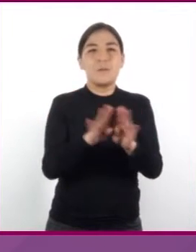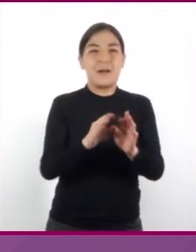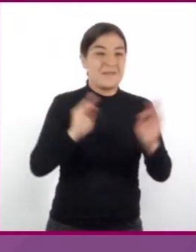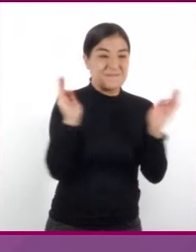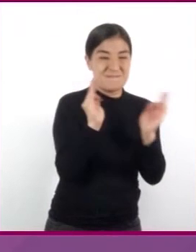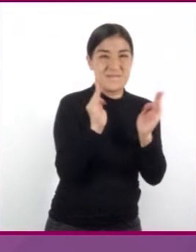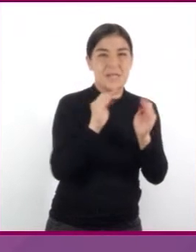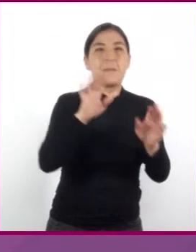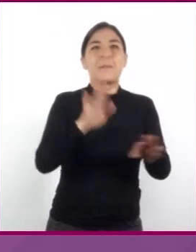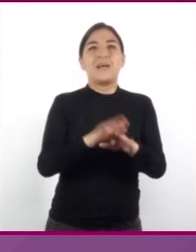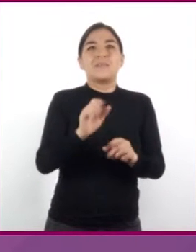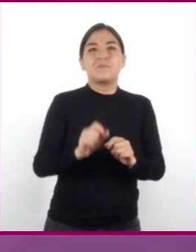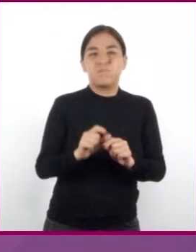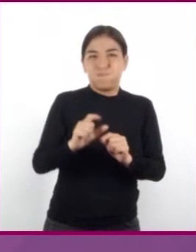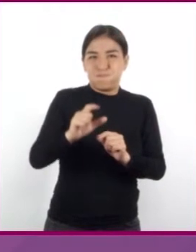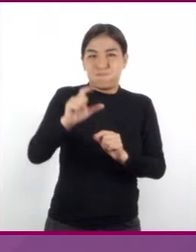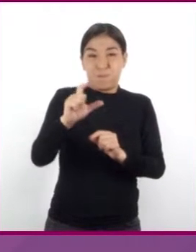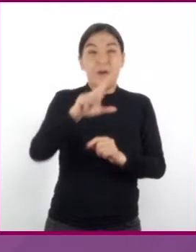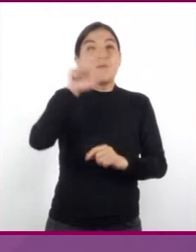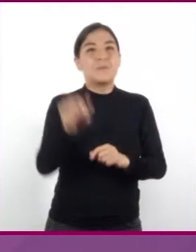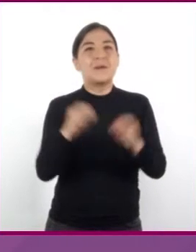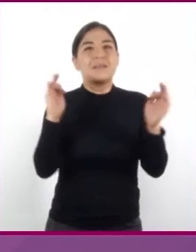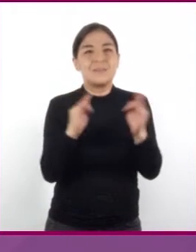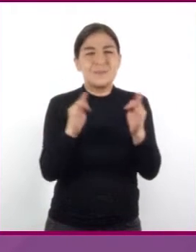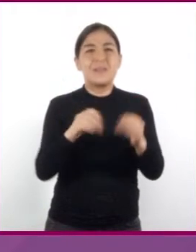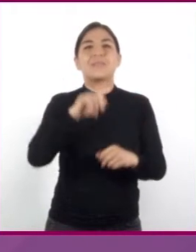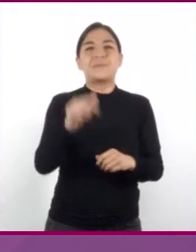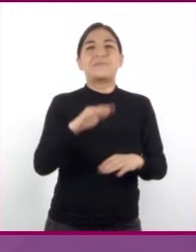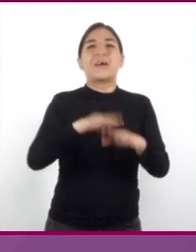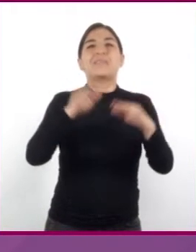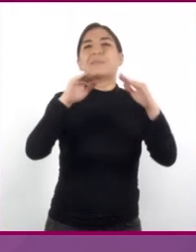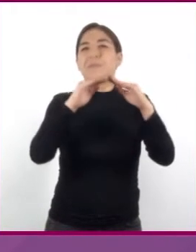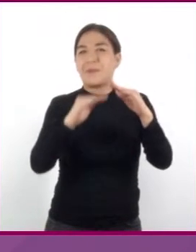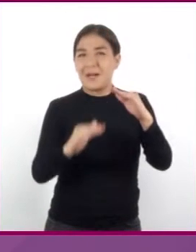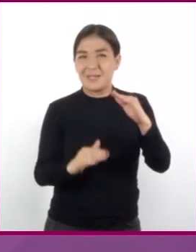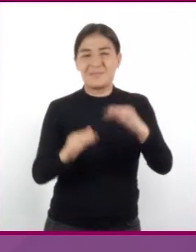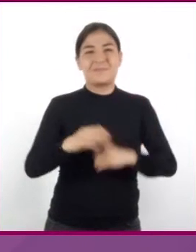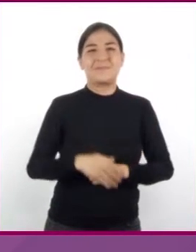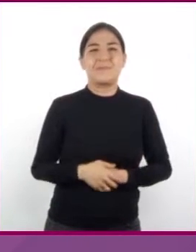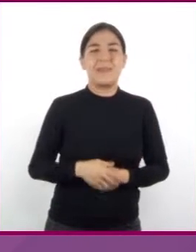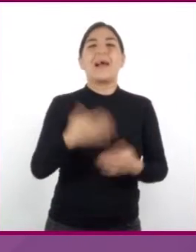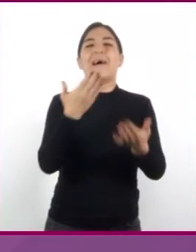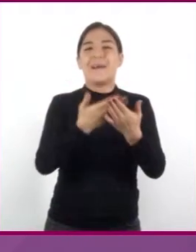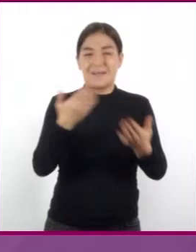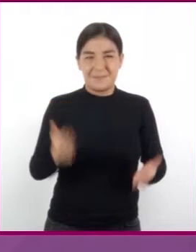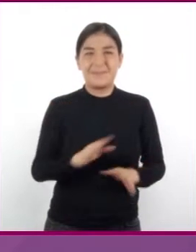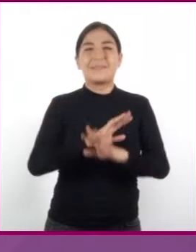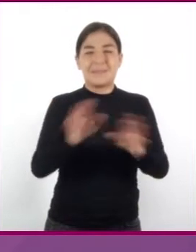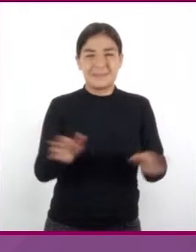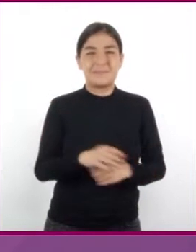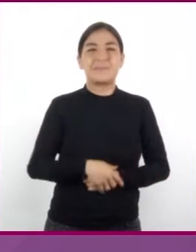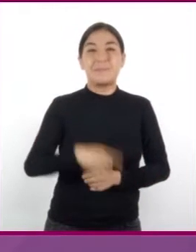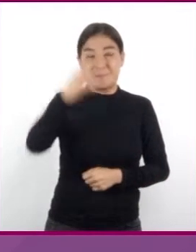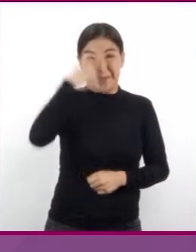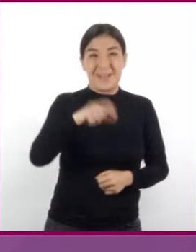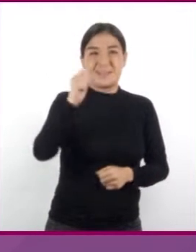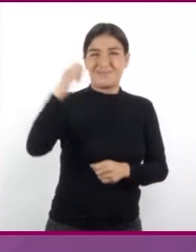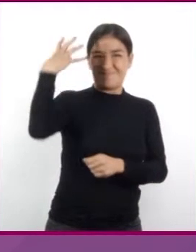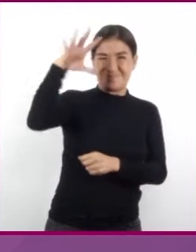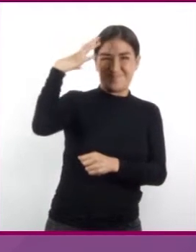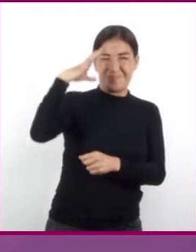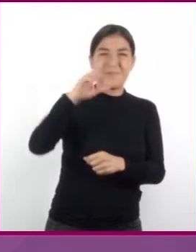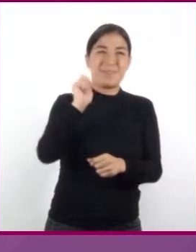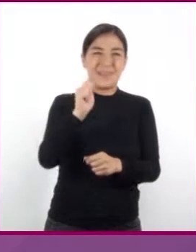frío asciende y al enfriarse se hace más denso y desciende. Ahora bien, para la transferencia de calor por